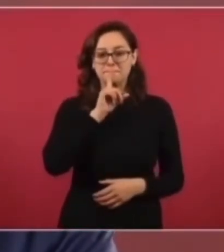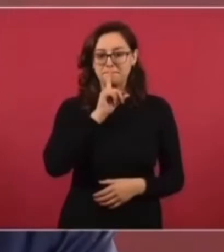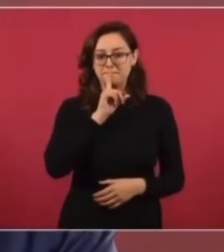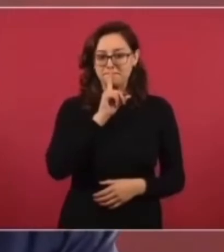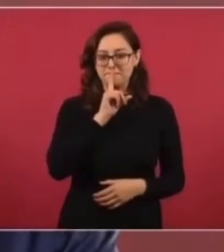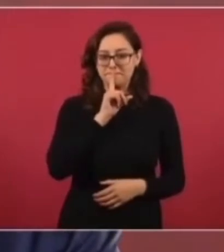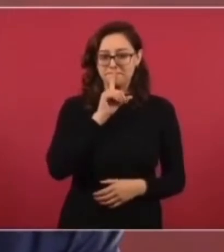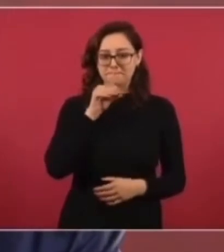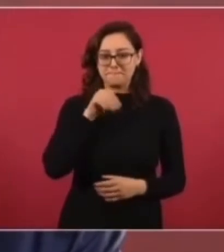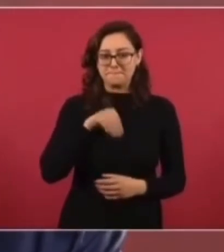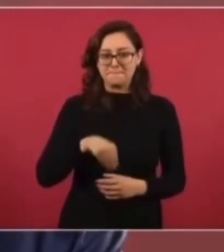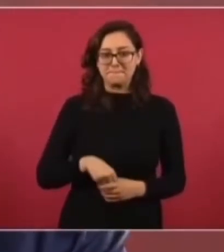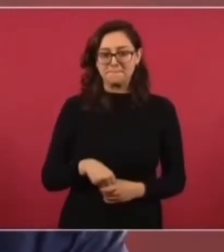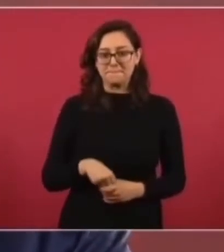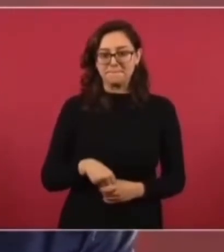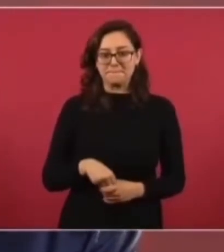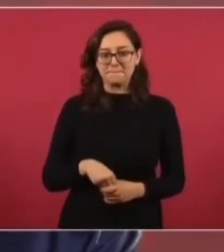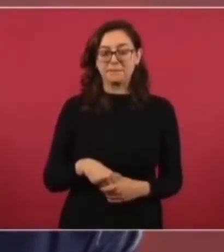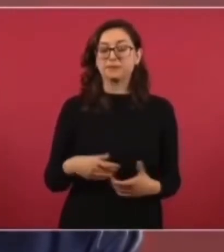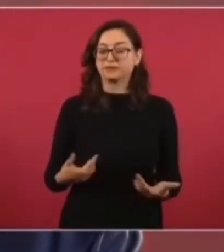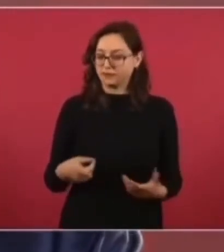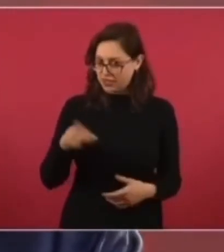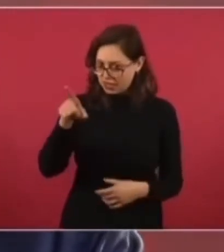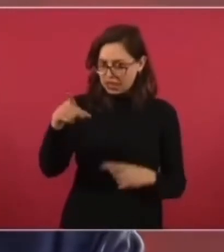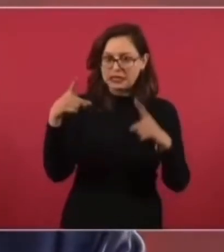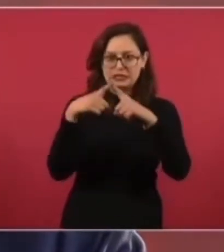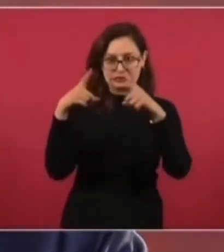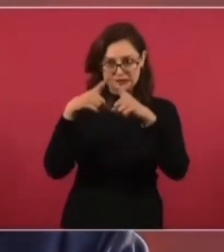y no generalizo.